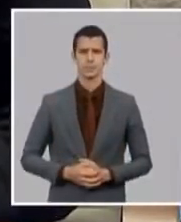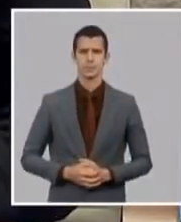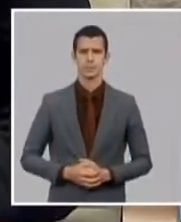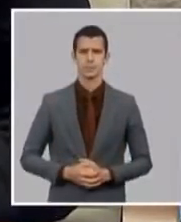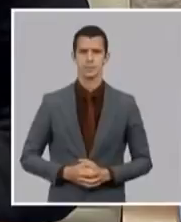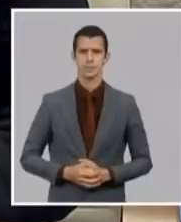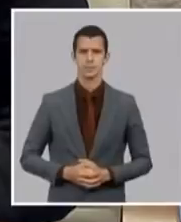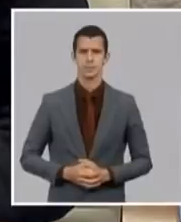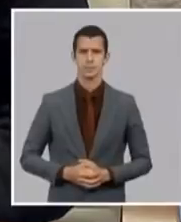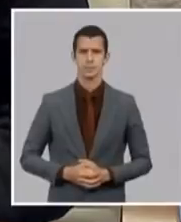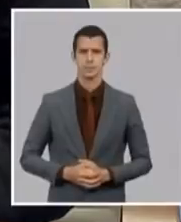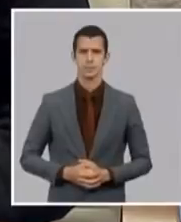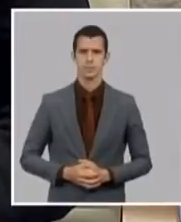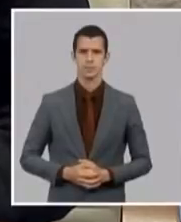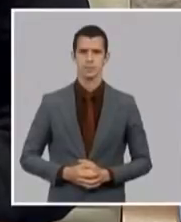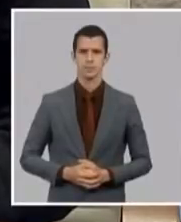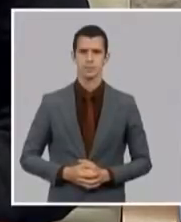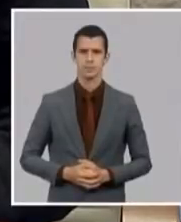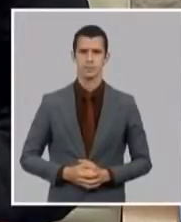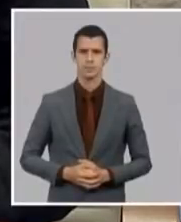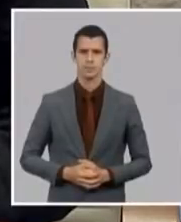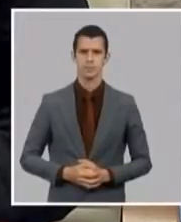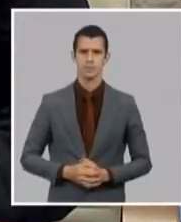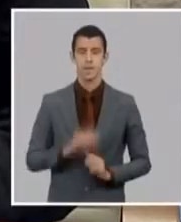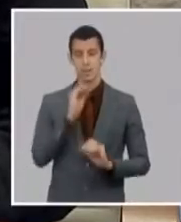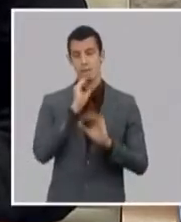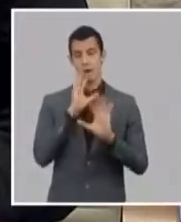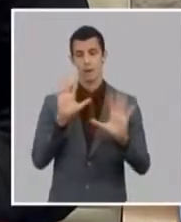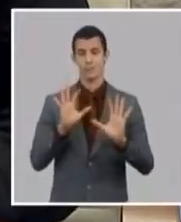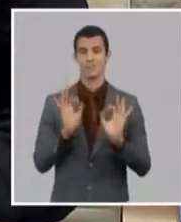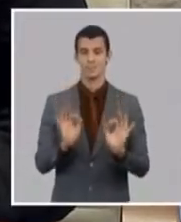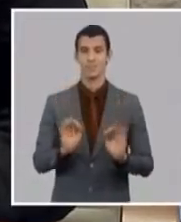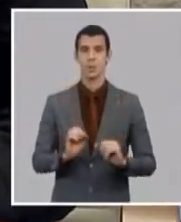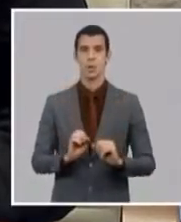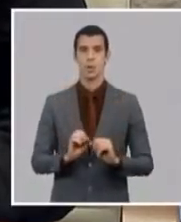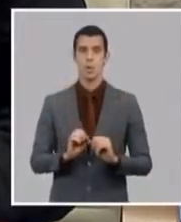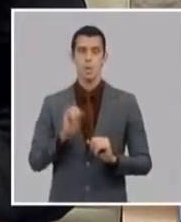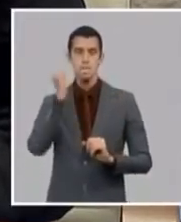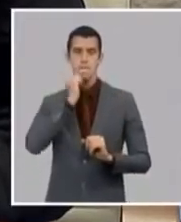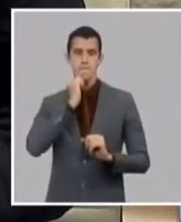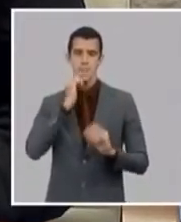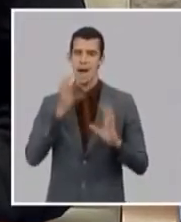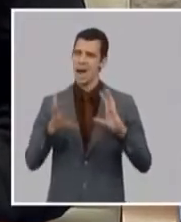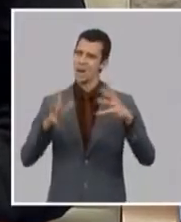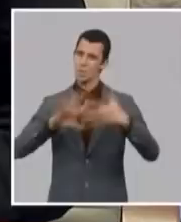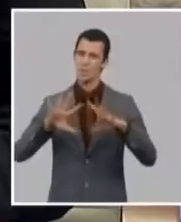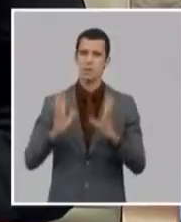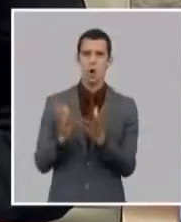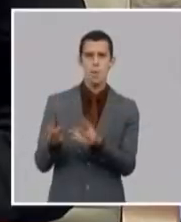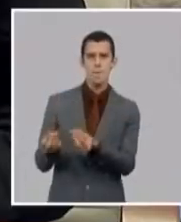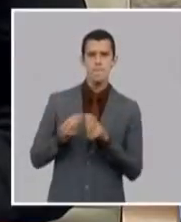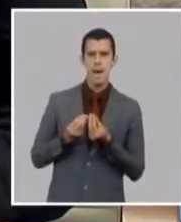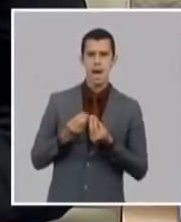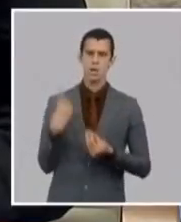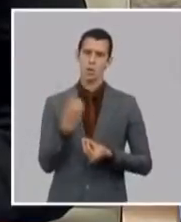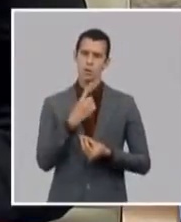situación compleja se ha hecho un esfuerzo grande se han logrado adquirir algunos recursos incluso